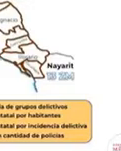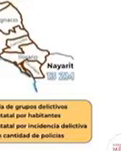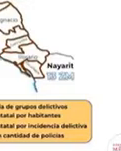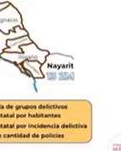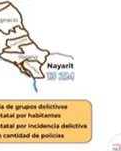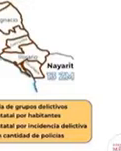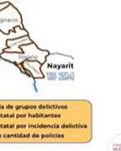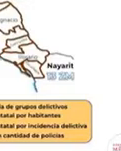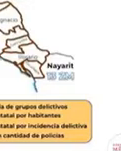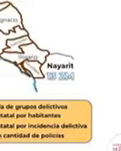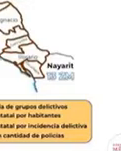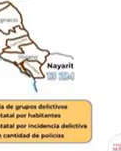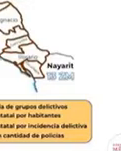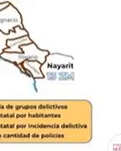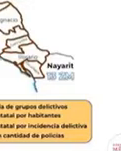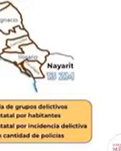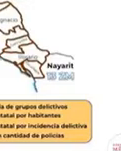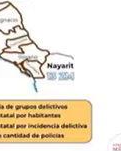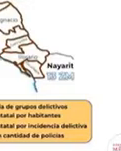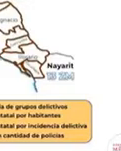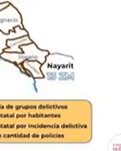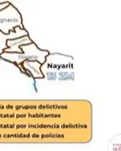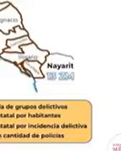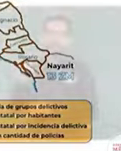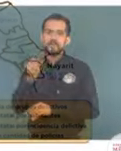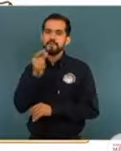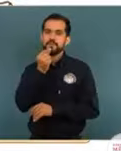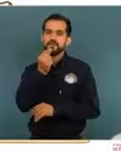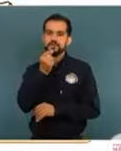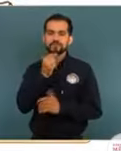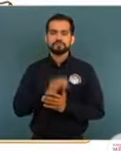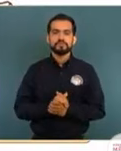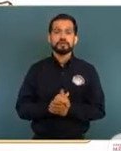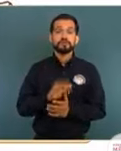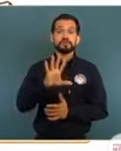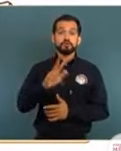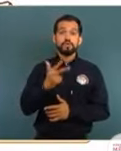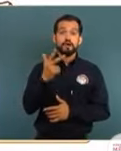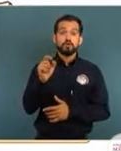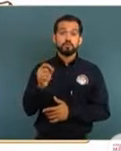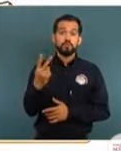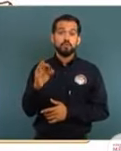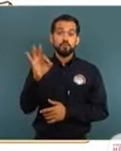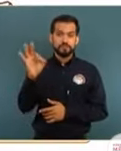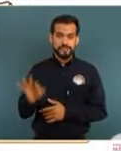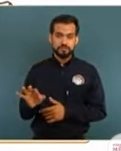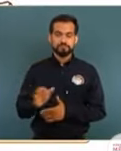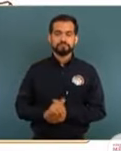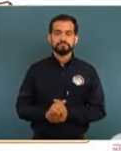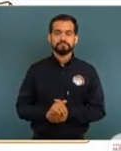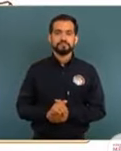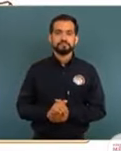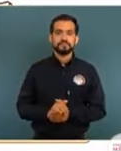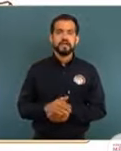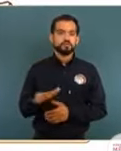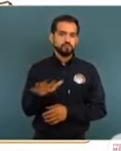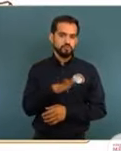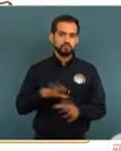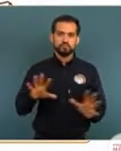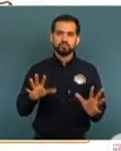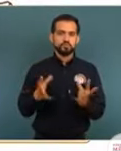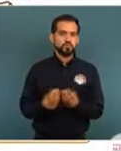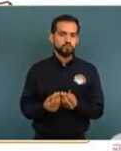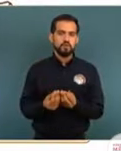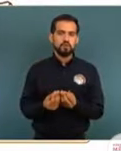y en Mazatlán, 960. Hacen el 58.2% de su